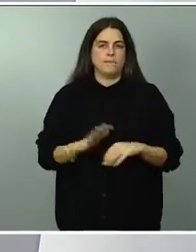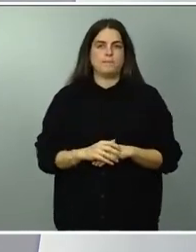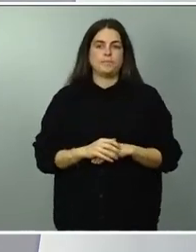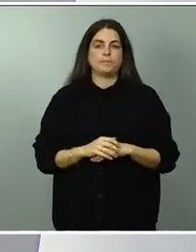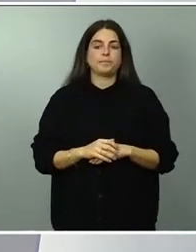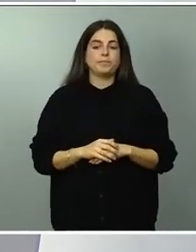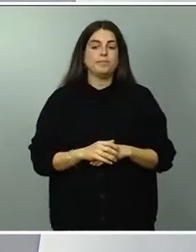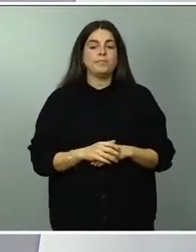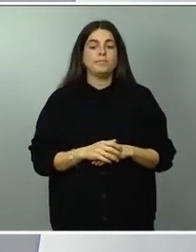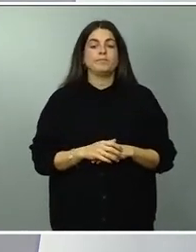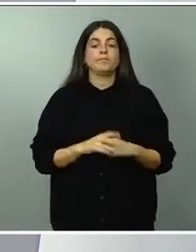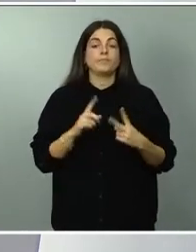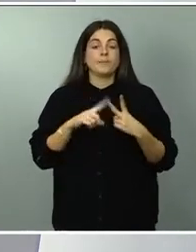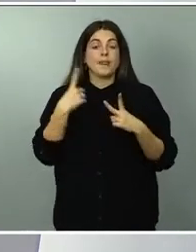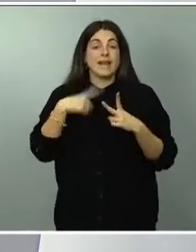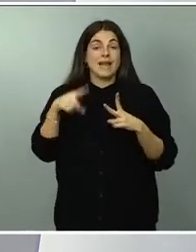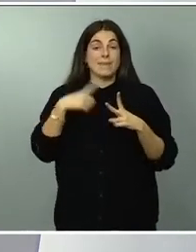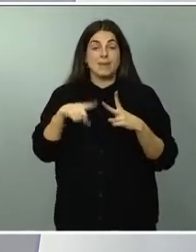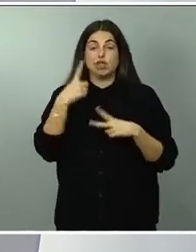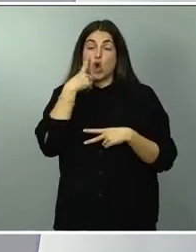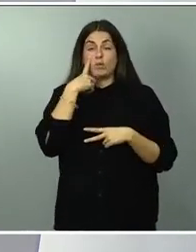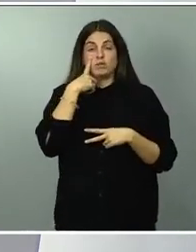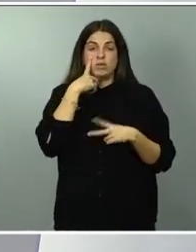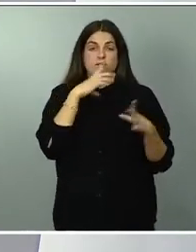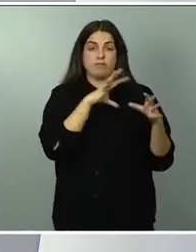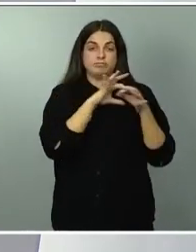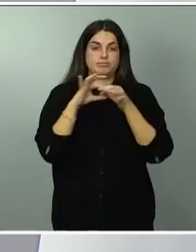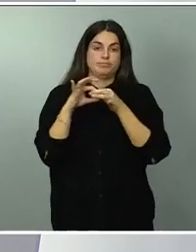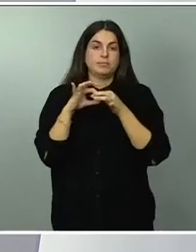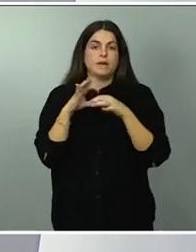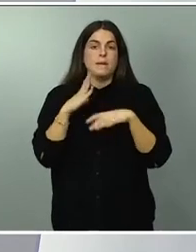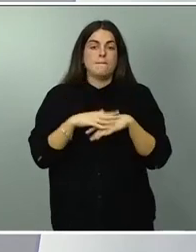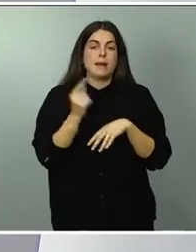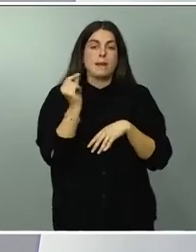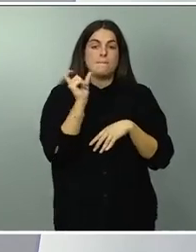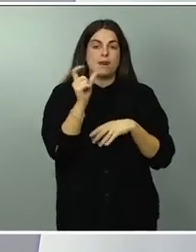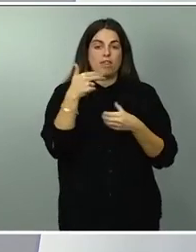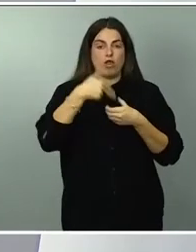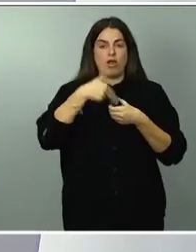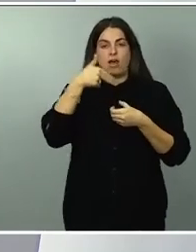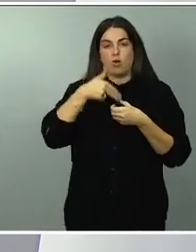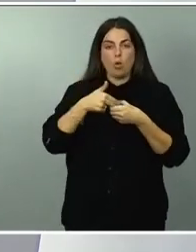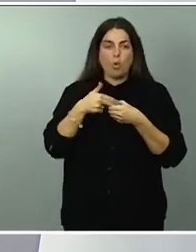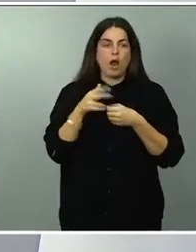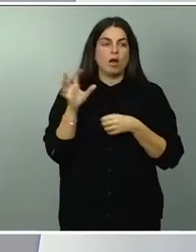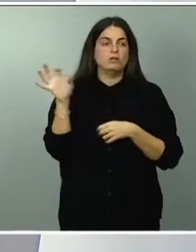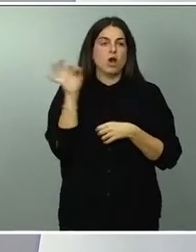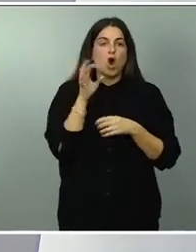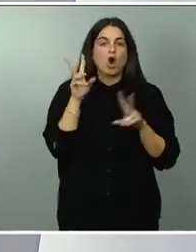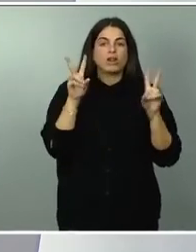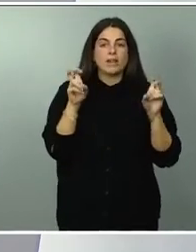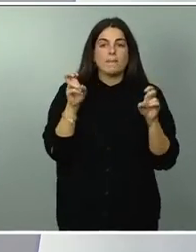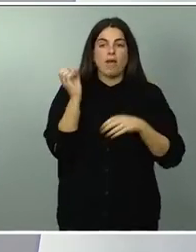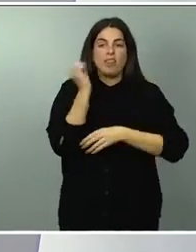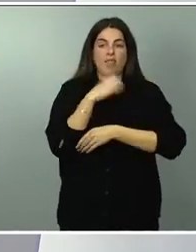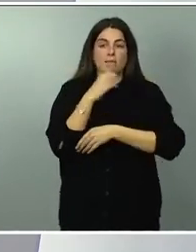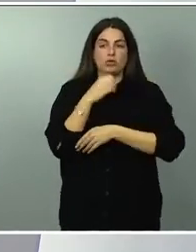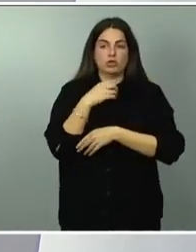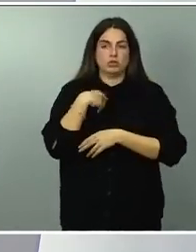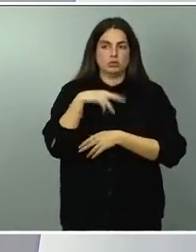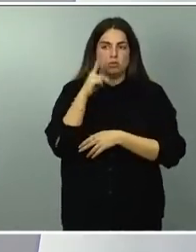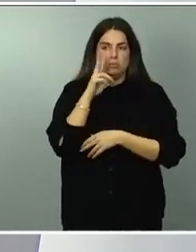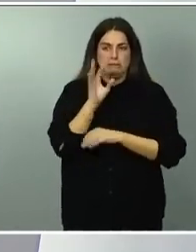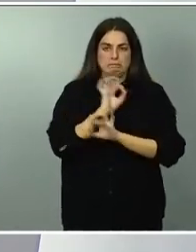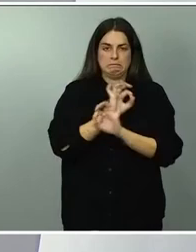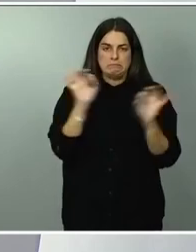elementos observables respecto a la retirada del precio de carburante o de alguna cuestión de depósito no observamos nada la recaudación